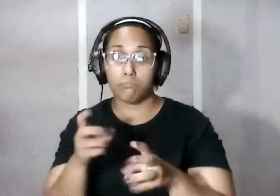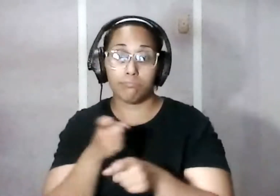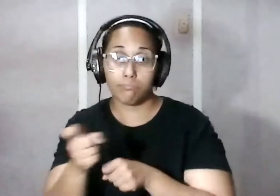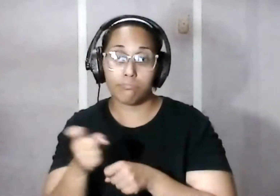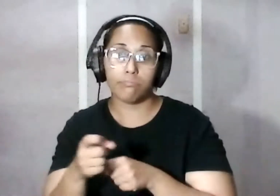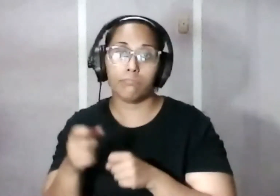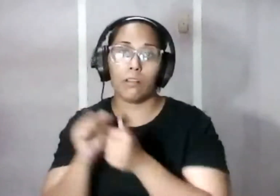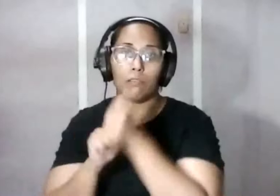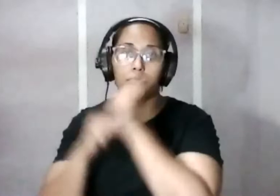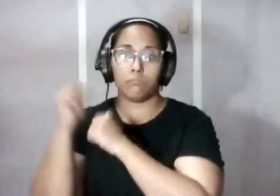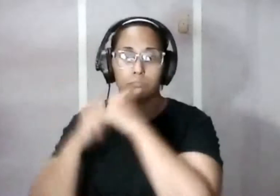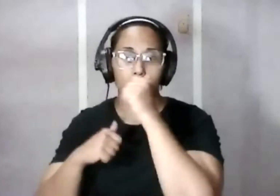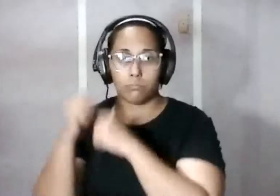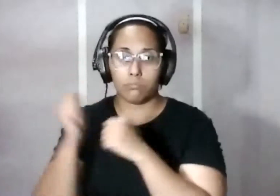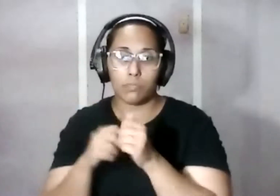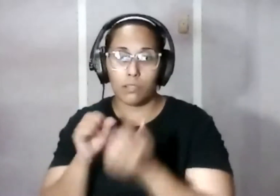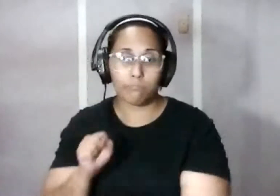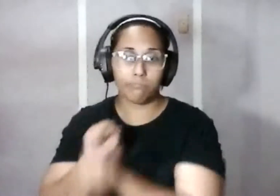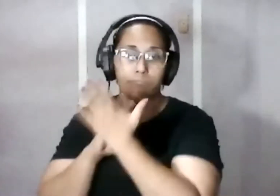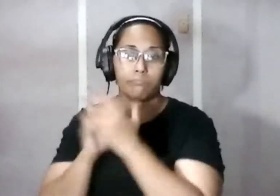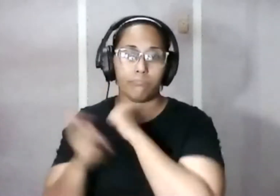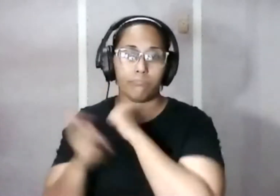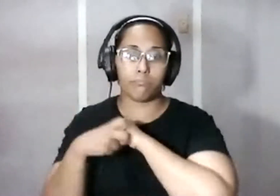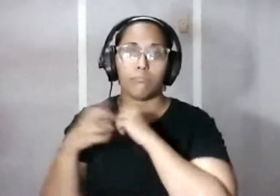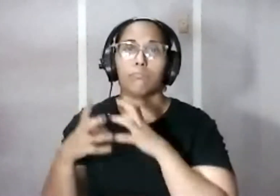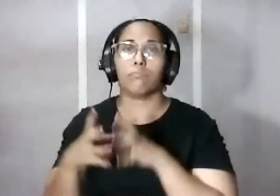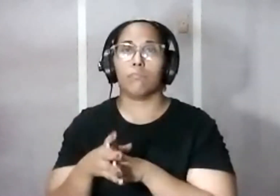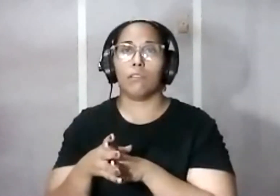fortificaciones ante el robo del situado mexicano